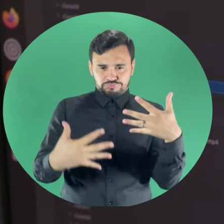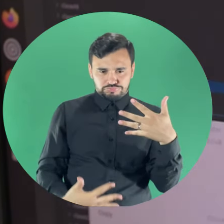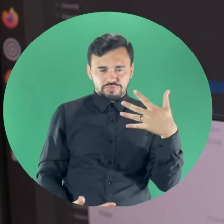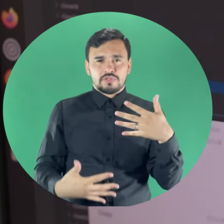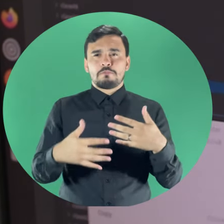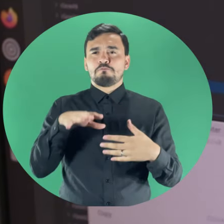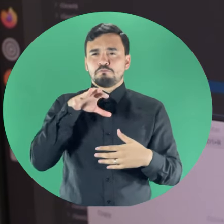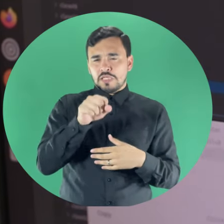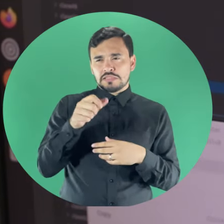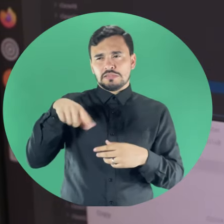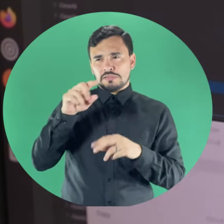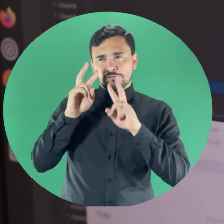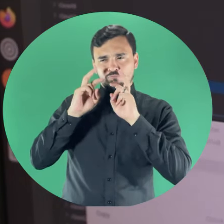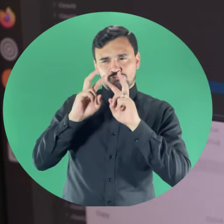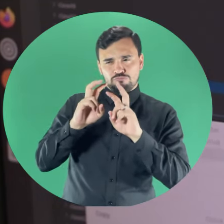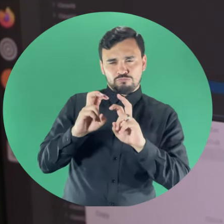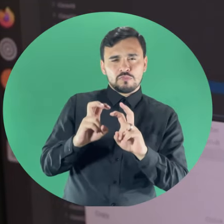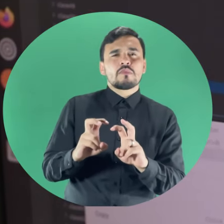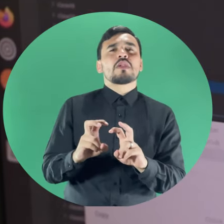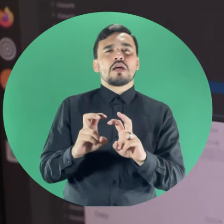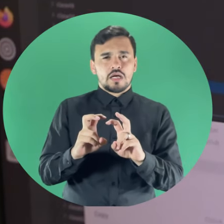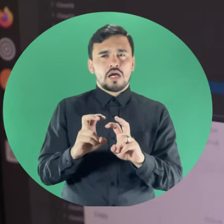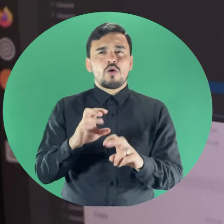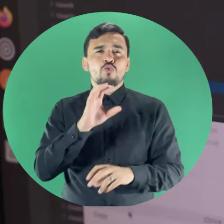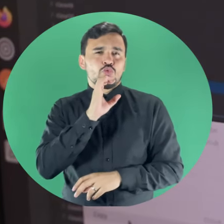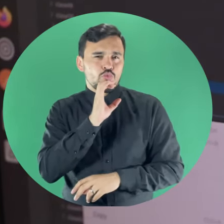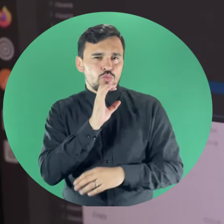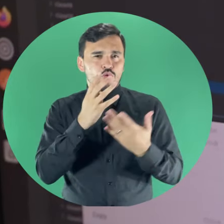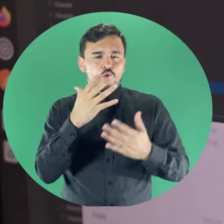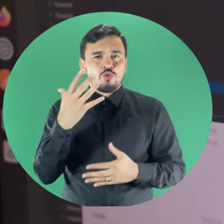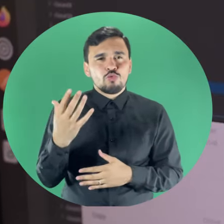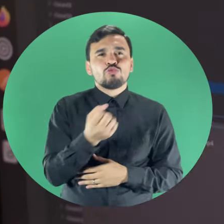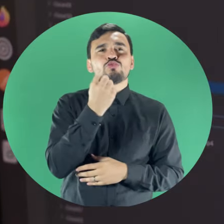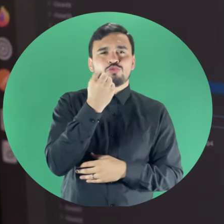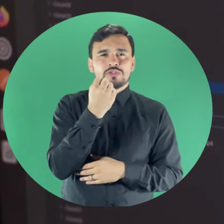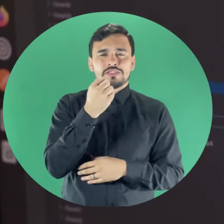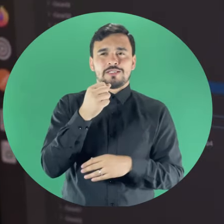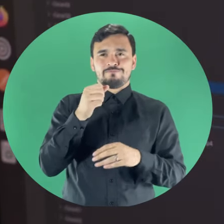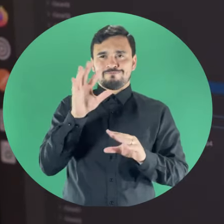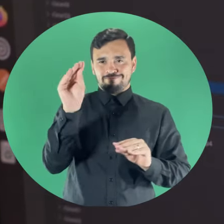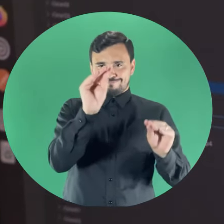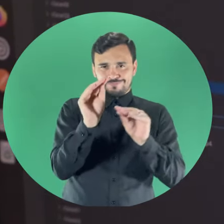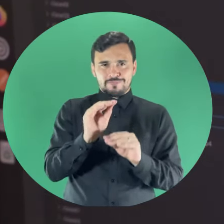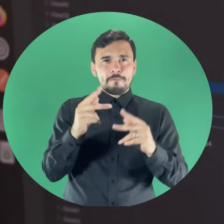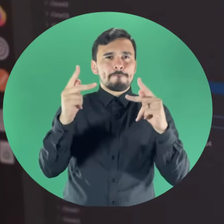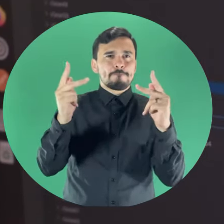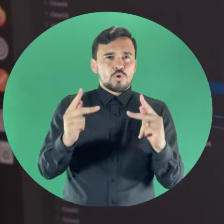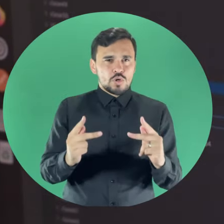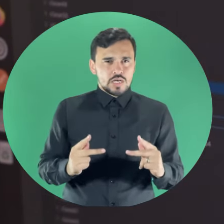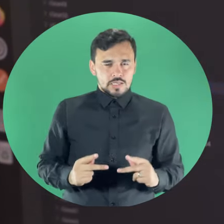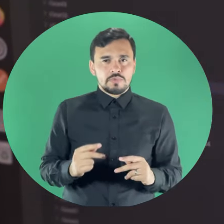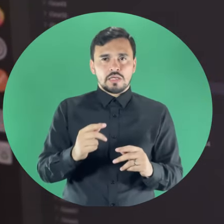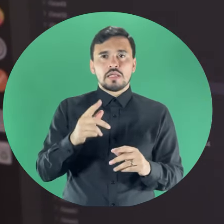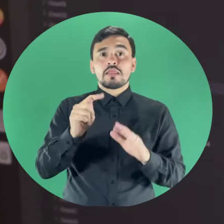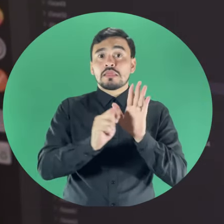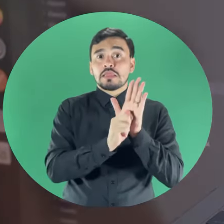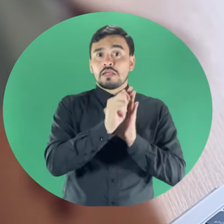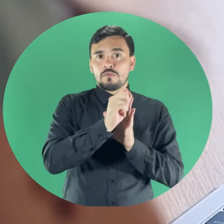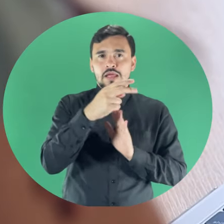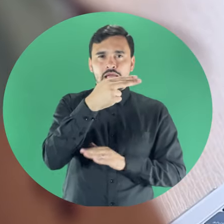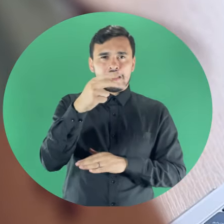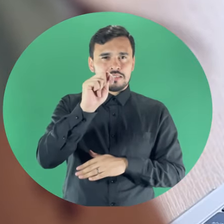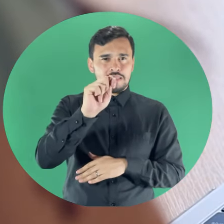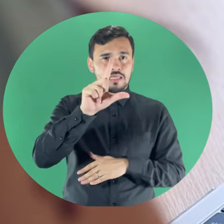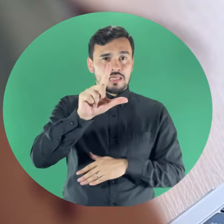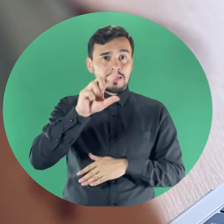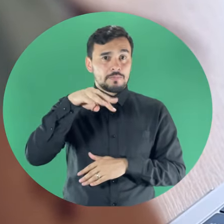materiales. Después de hacer los análisis, lo que hicimos fue implementar el libro, básicamente hacer la programación, que se llama tecnología HTML